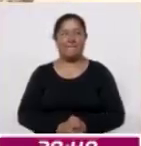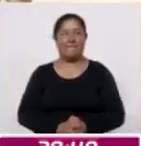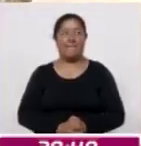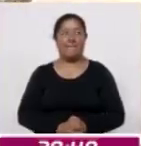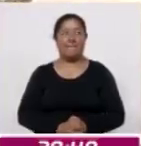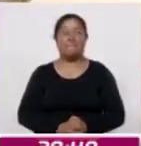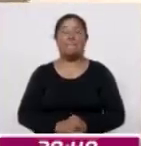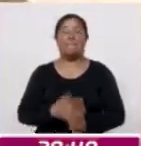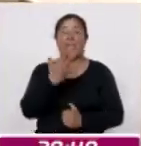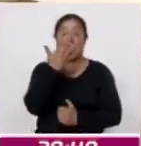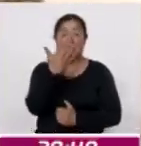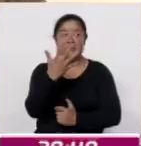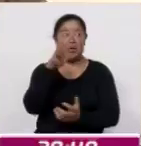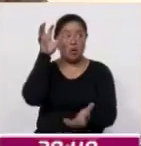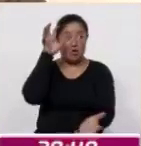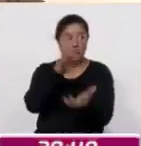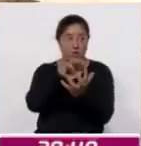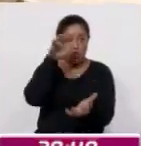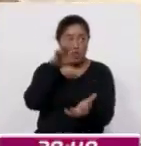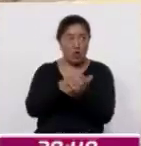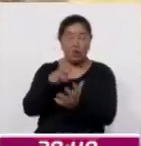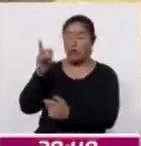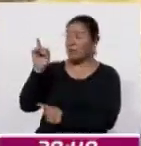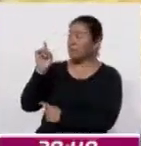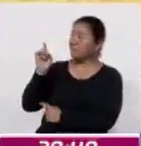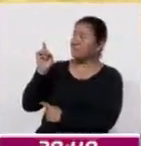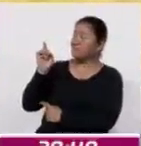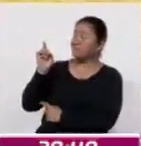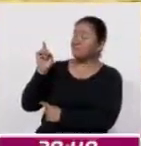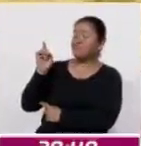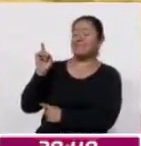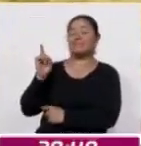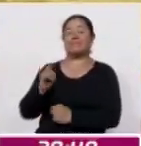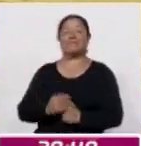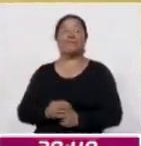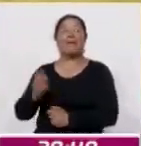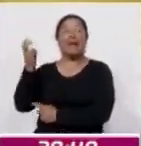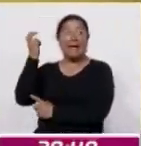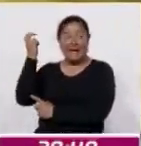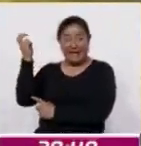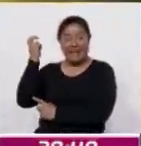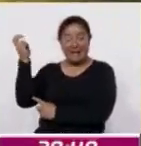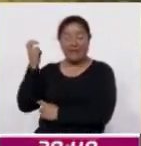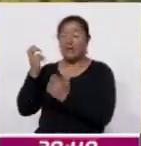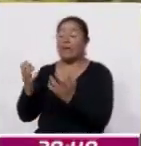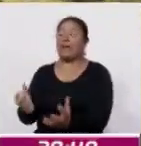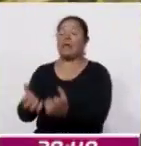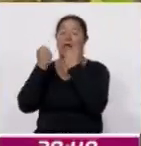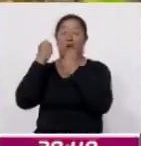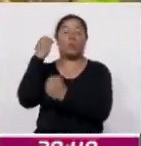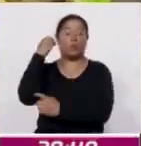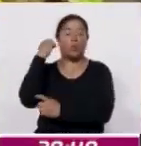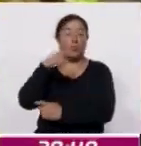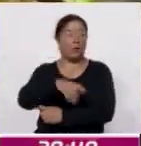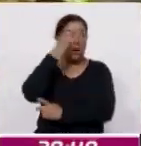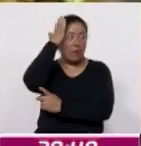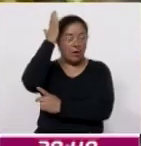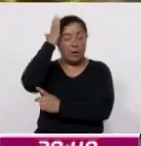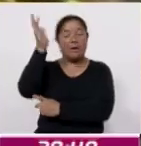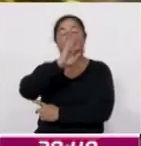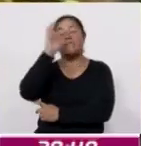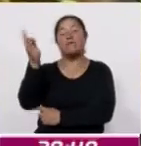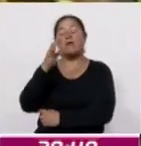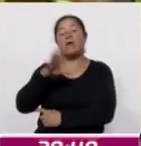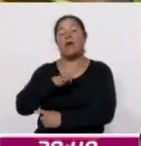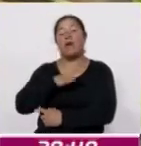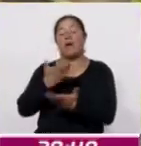Cinco cocodrilos de la especie Cocodrilos Moreleti. Estos ejemplares rescatados de un predio en Oaxaca por autoridades federales se